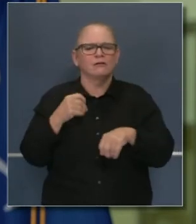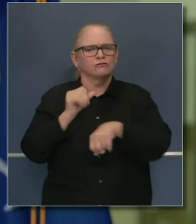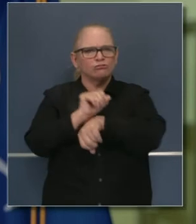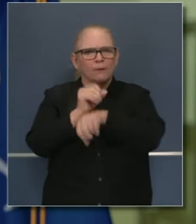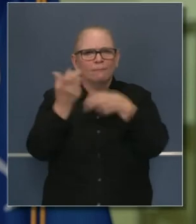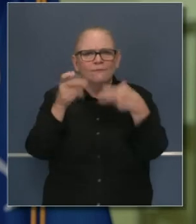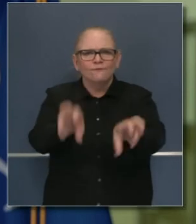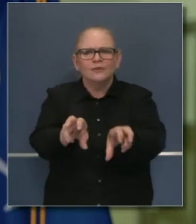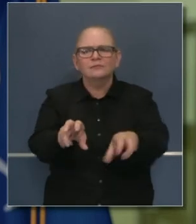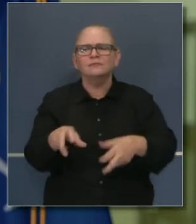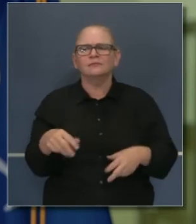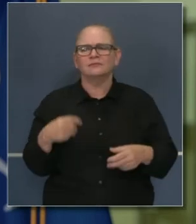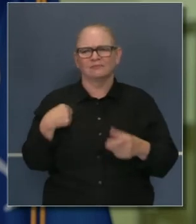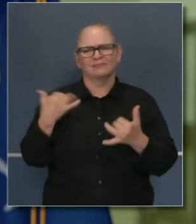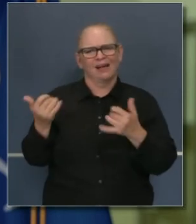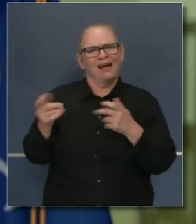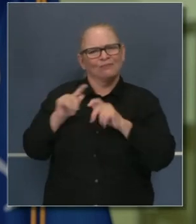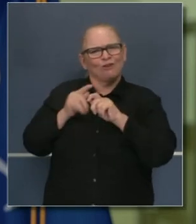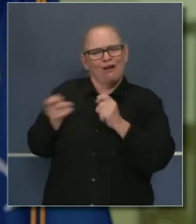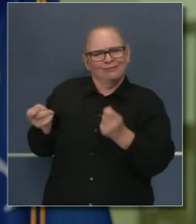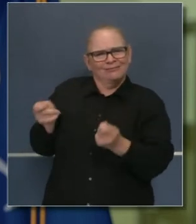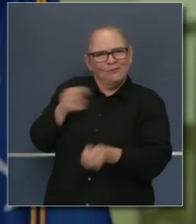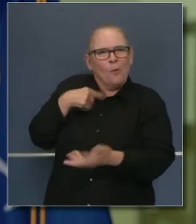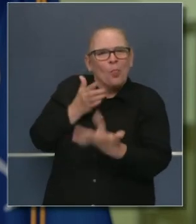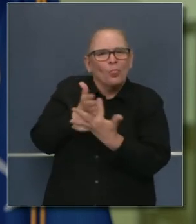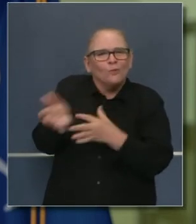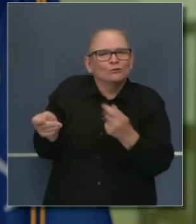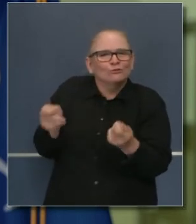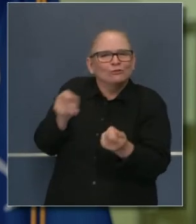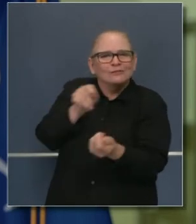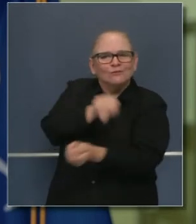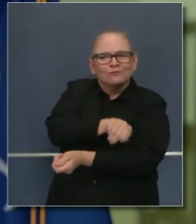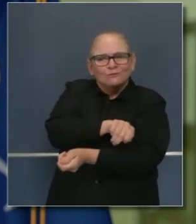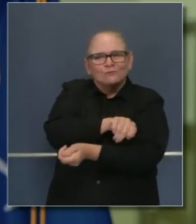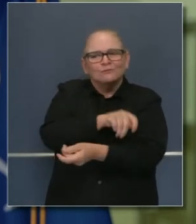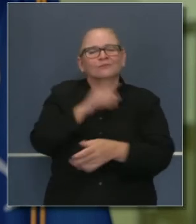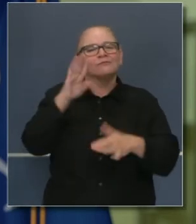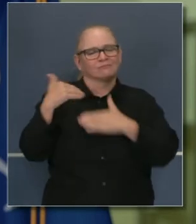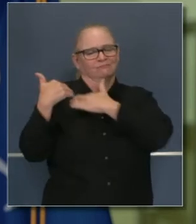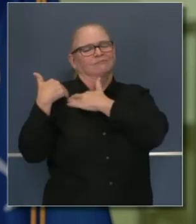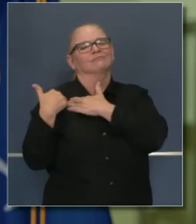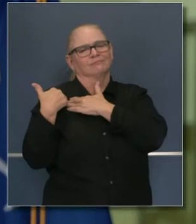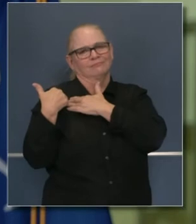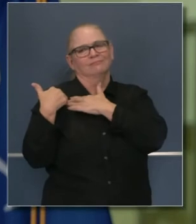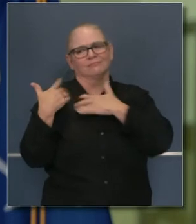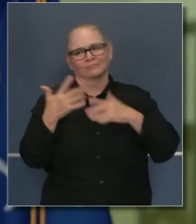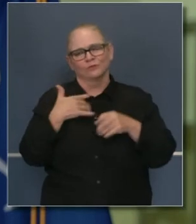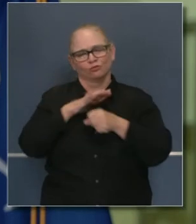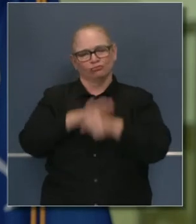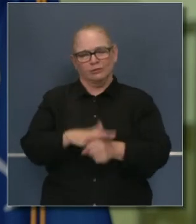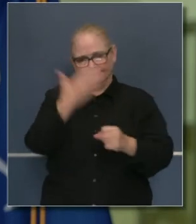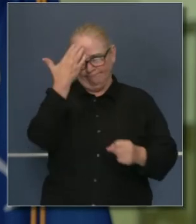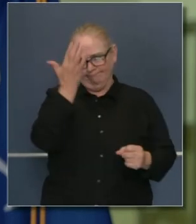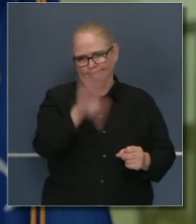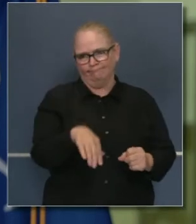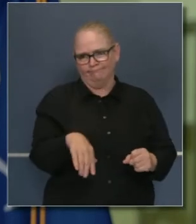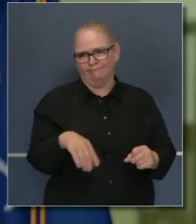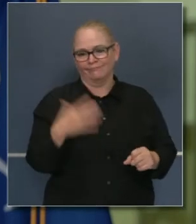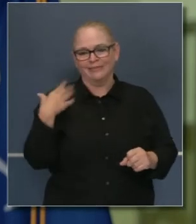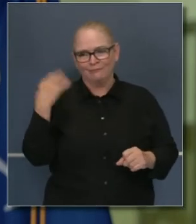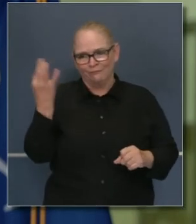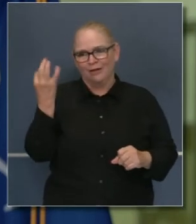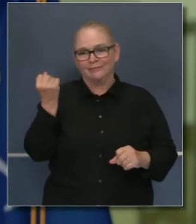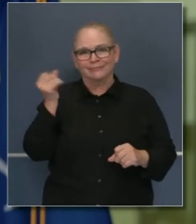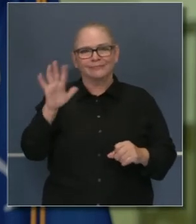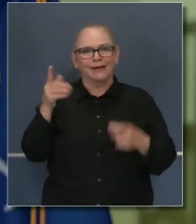ahora en transición y obviamente estamos estirados y estamos bajo estrés. Eso pasó el viernes y el sábado y